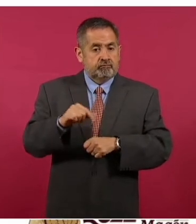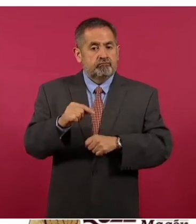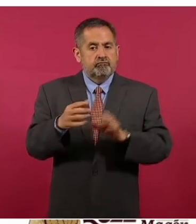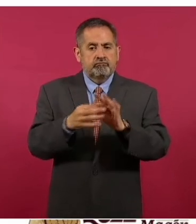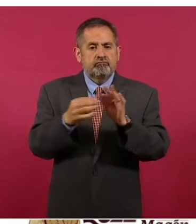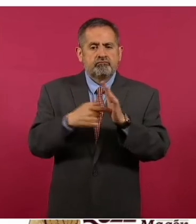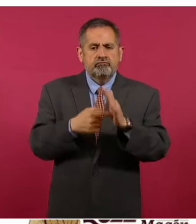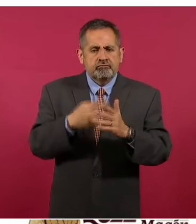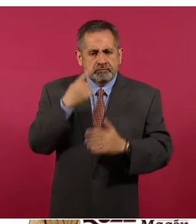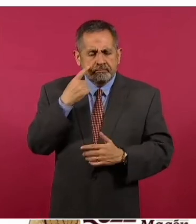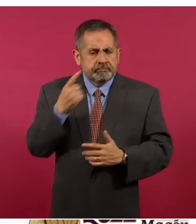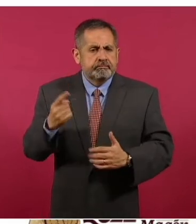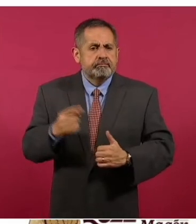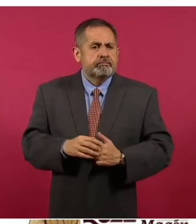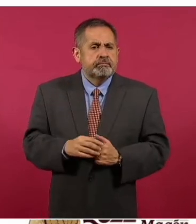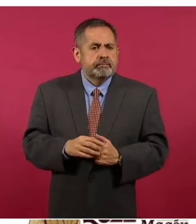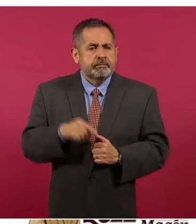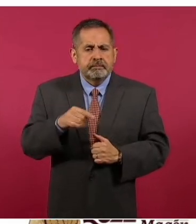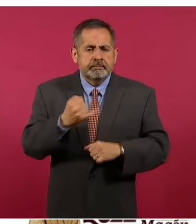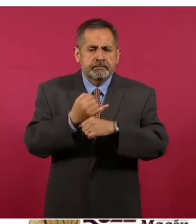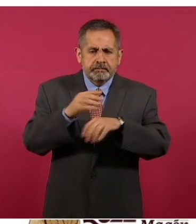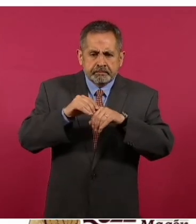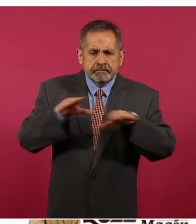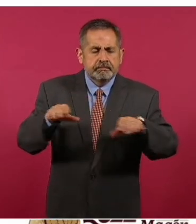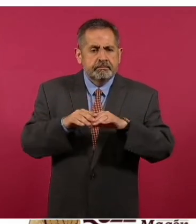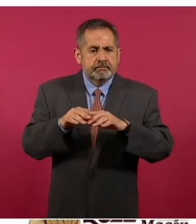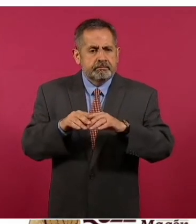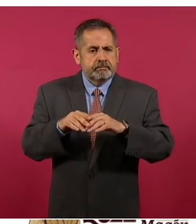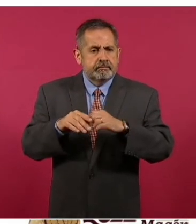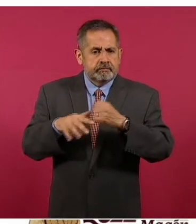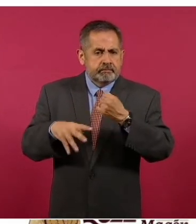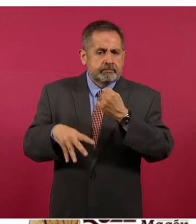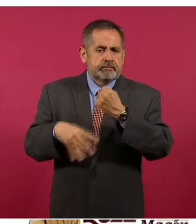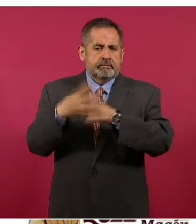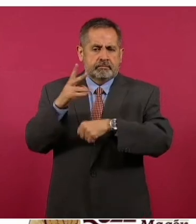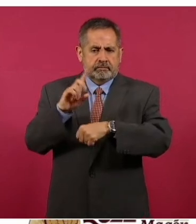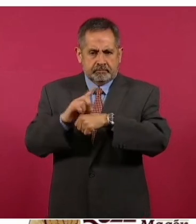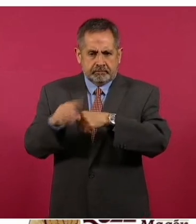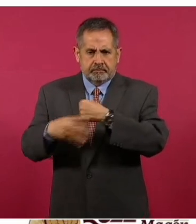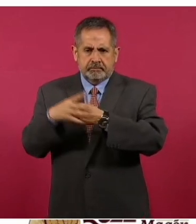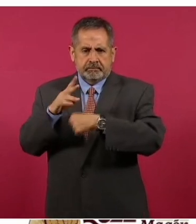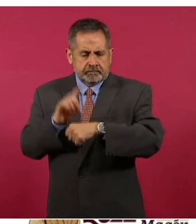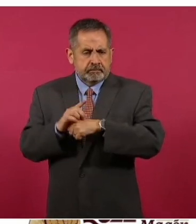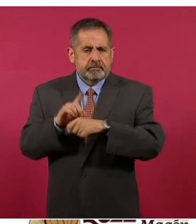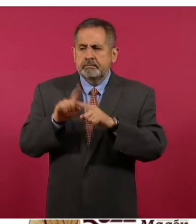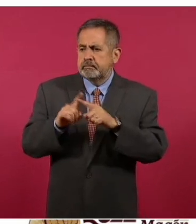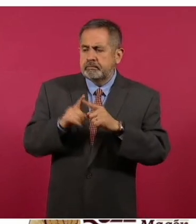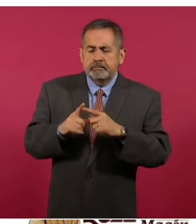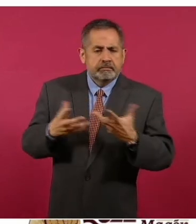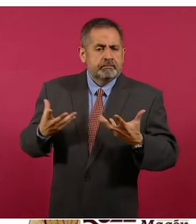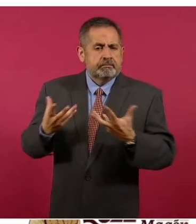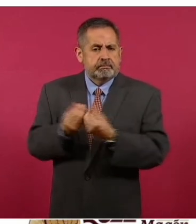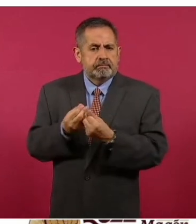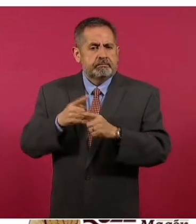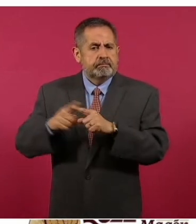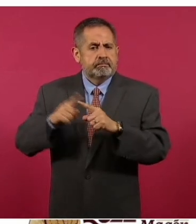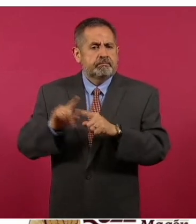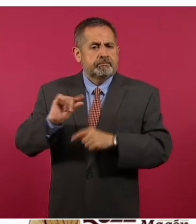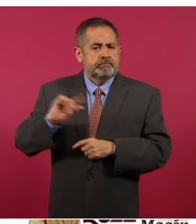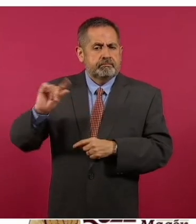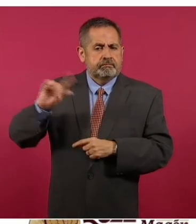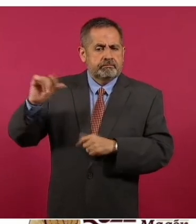haciendo este informe catorcenal, en donde participan todas las autoridades